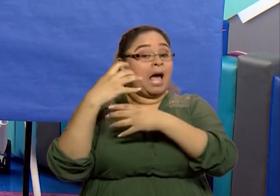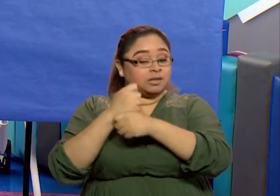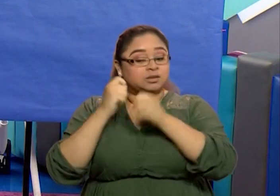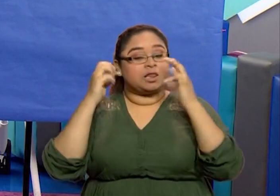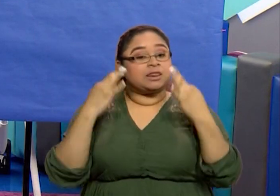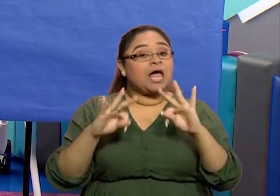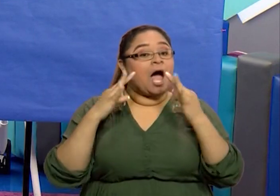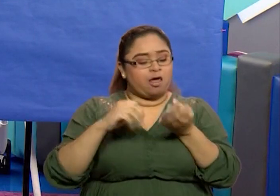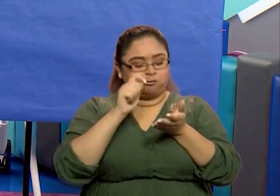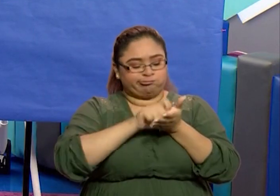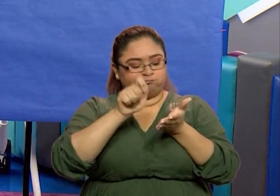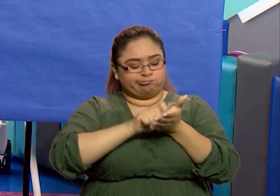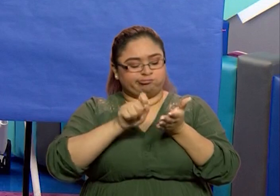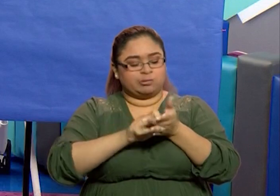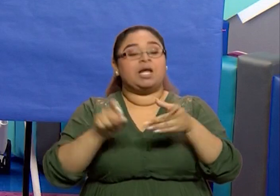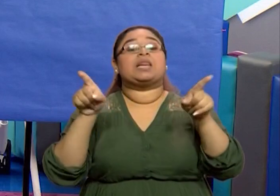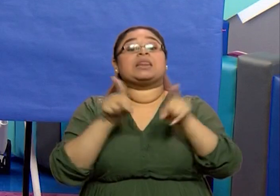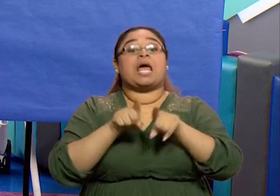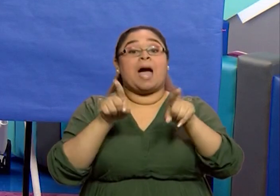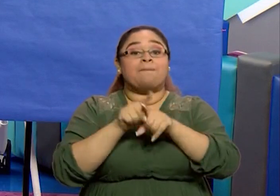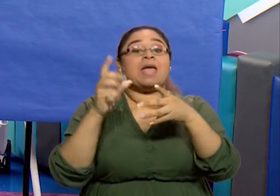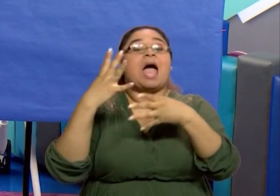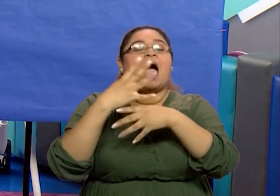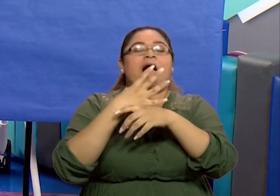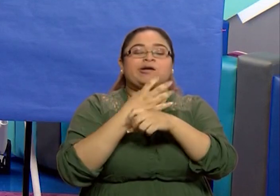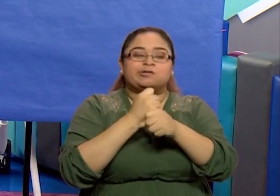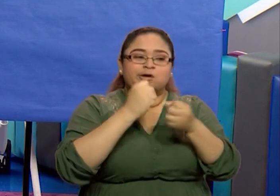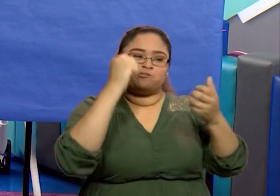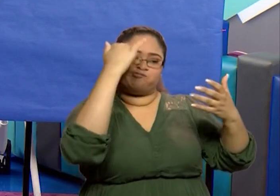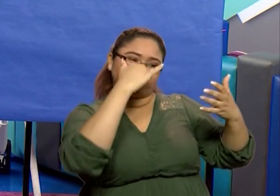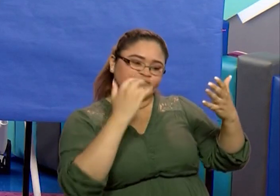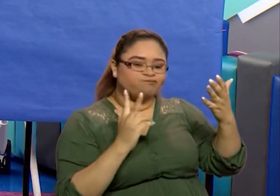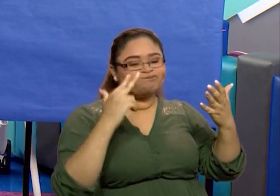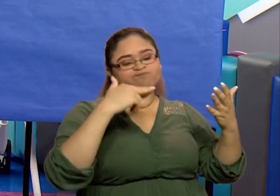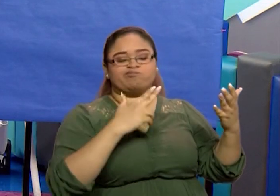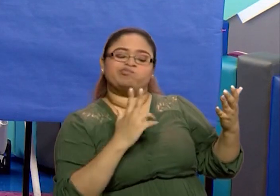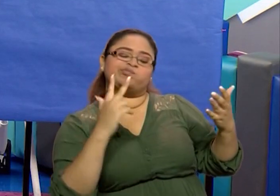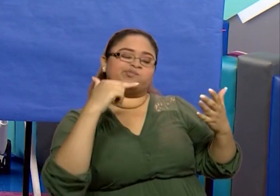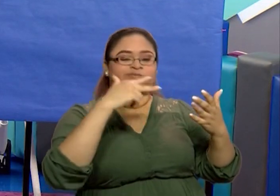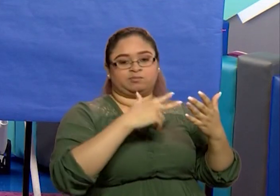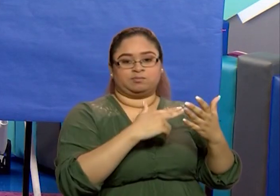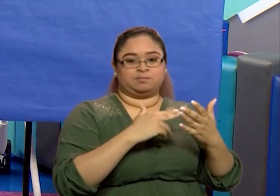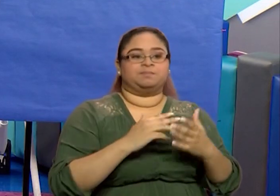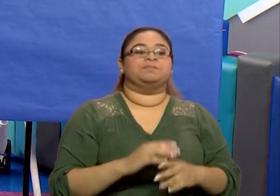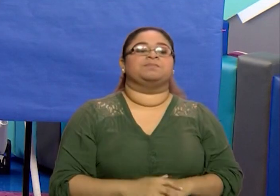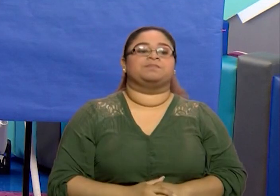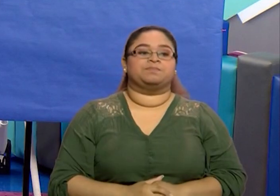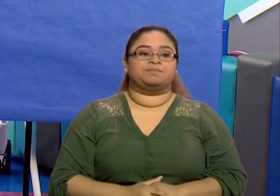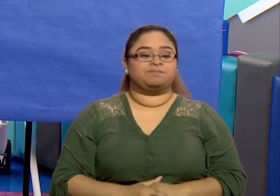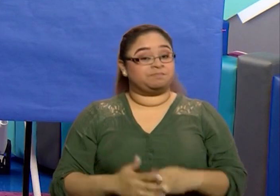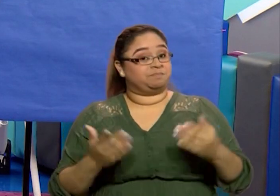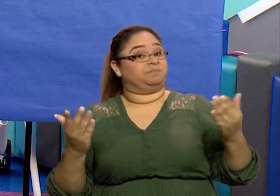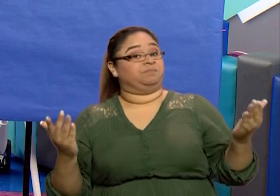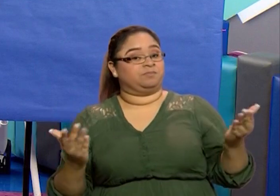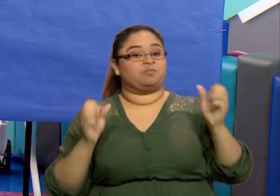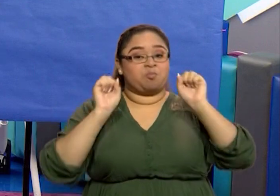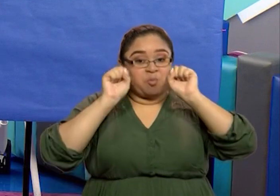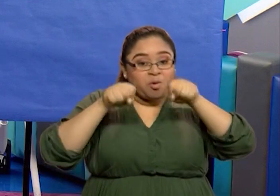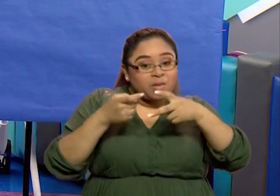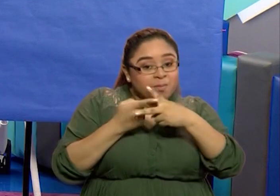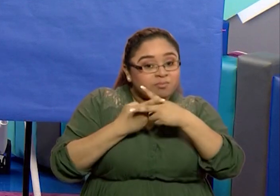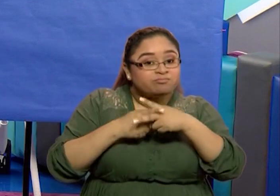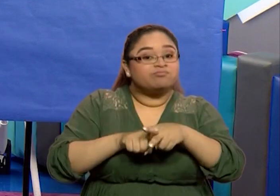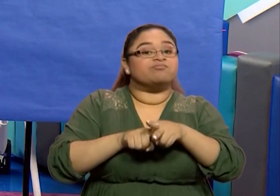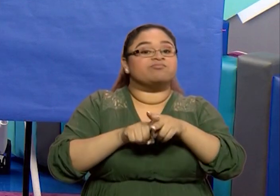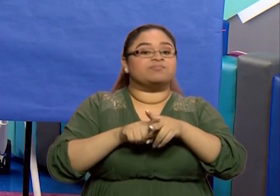podamos confeccionar manualidades sobre el tema tan bonito que vamos a conversar el día de hoy. ¿Qué tal entonces si comenzamos